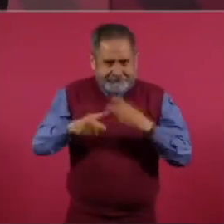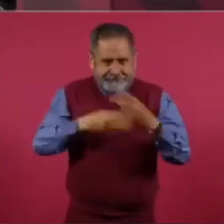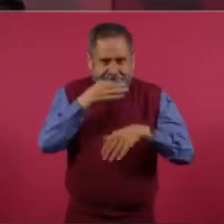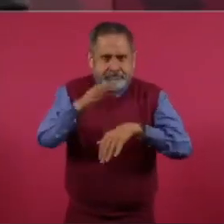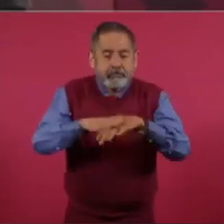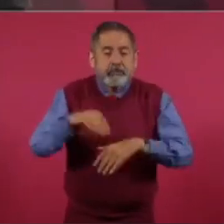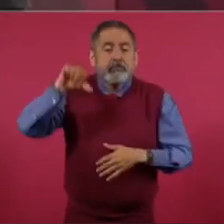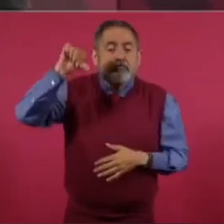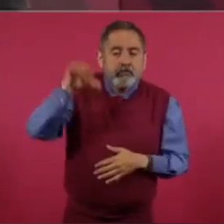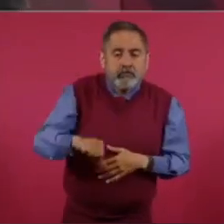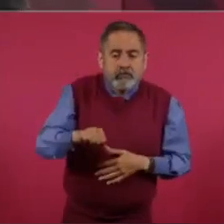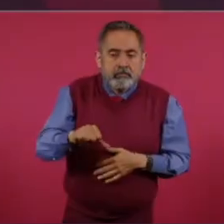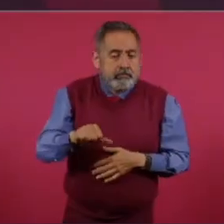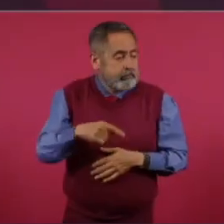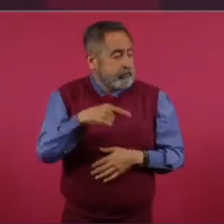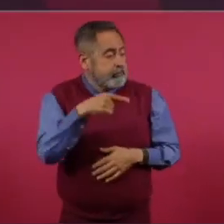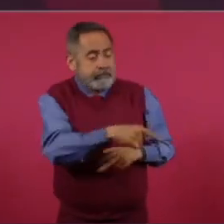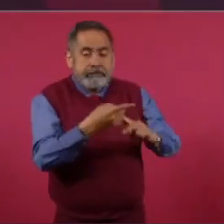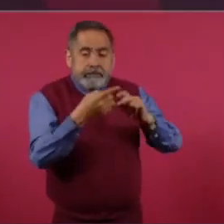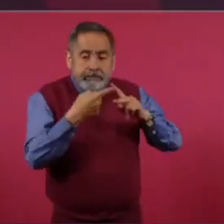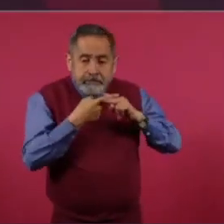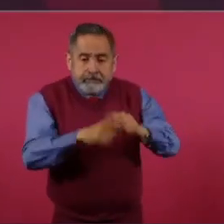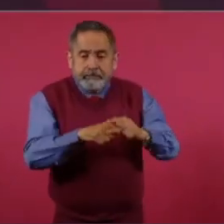Hoy entran los ministros,